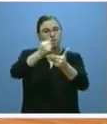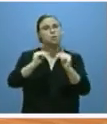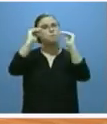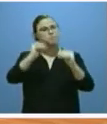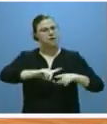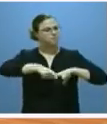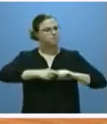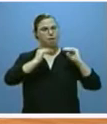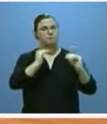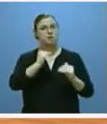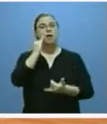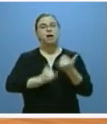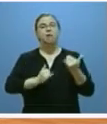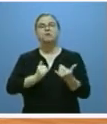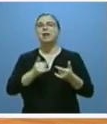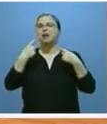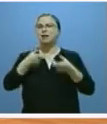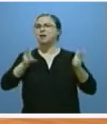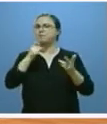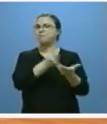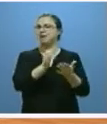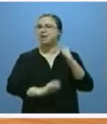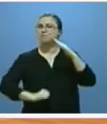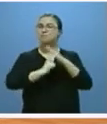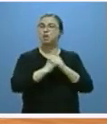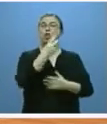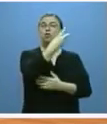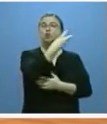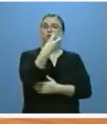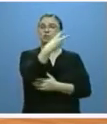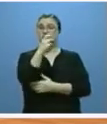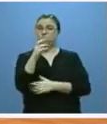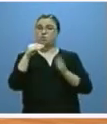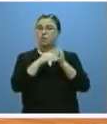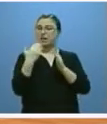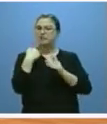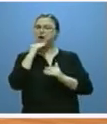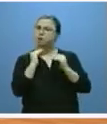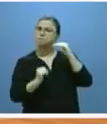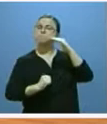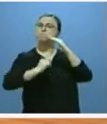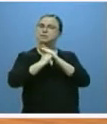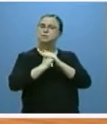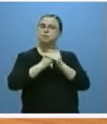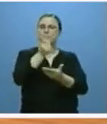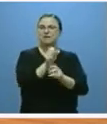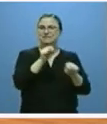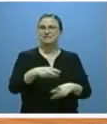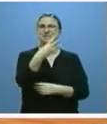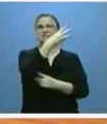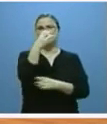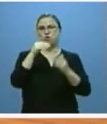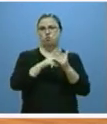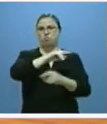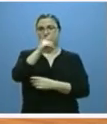familias elevando la exención de 250.000 a 300.000 euros una reducción con la cual más del 90